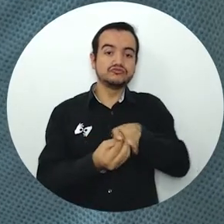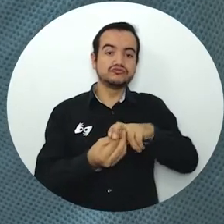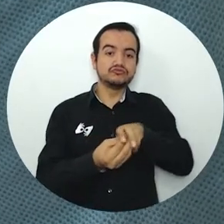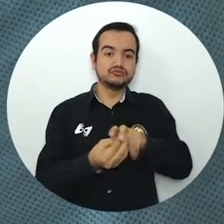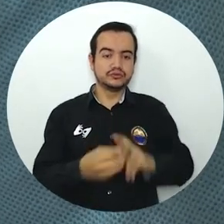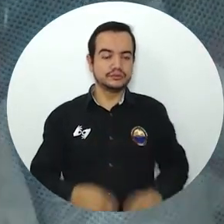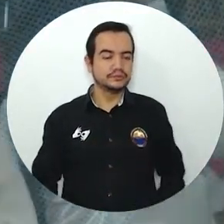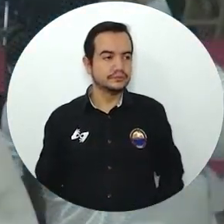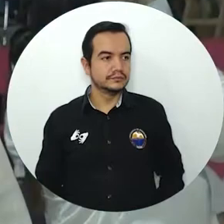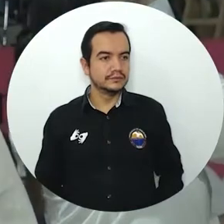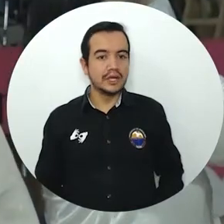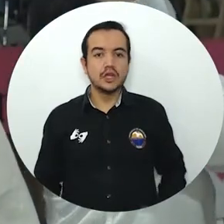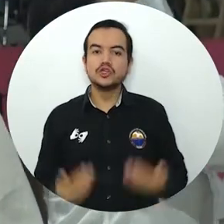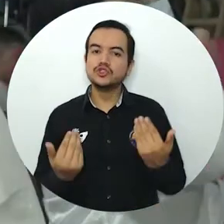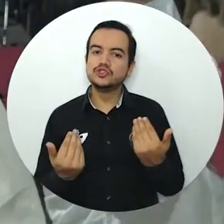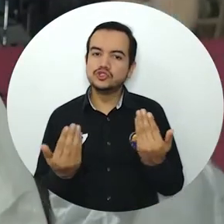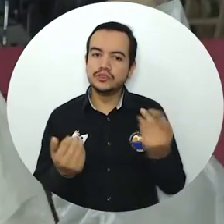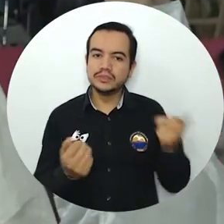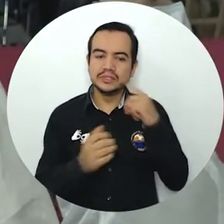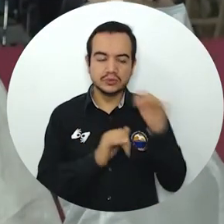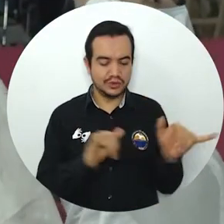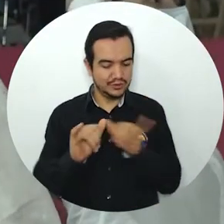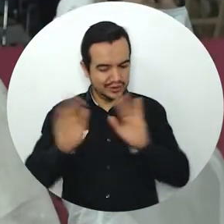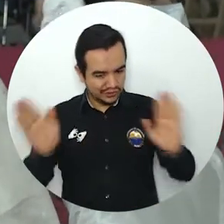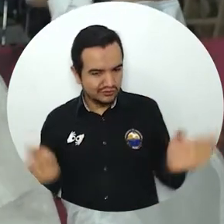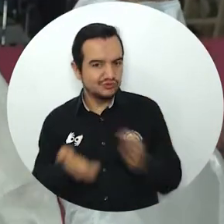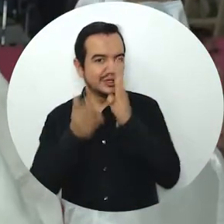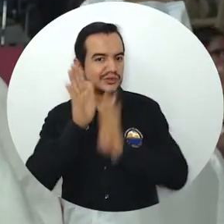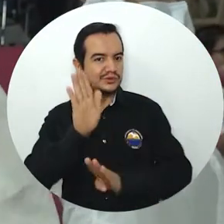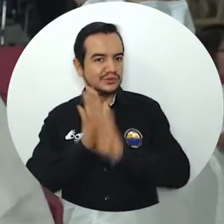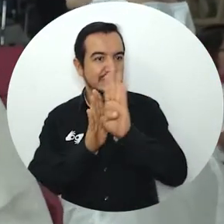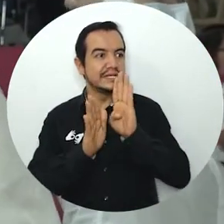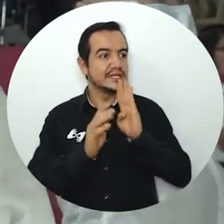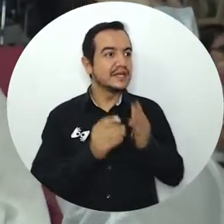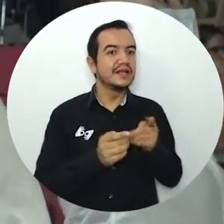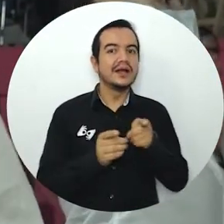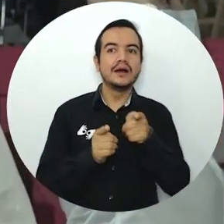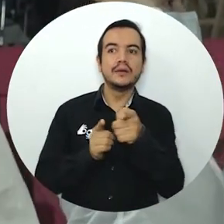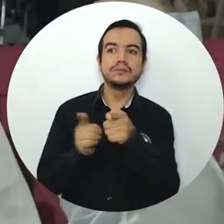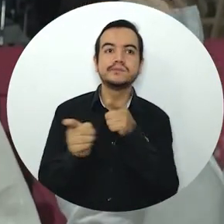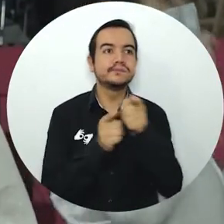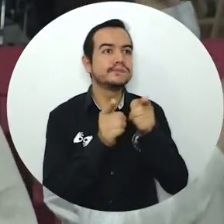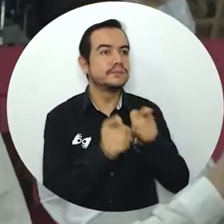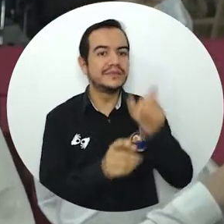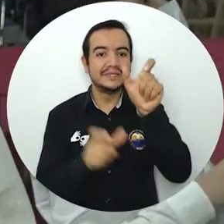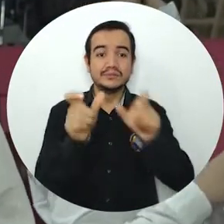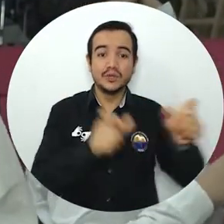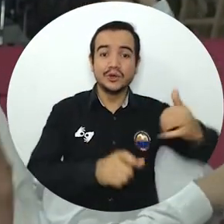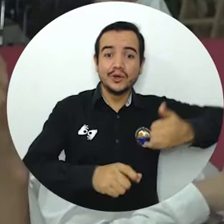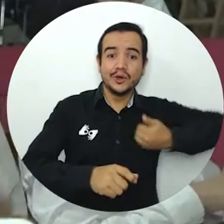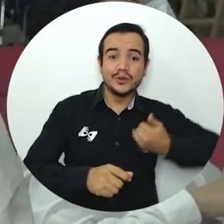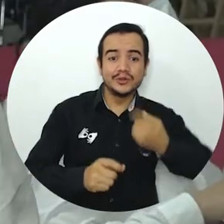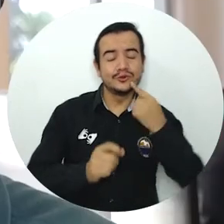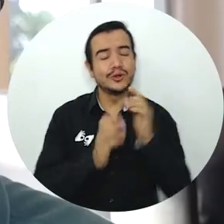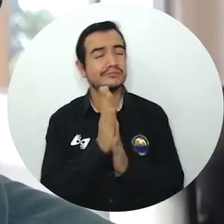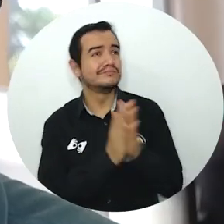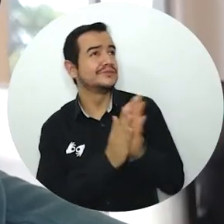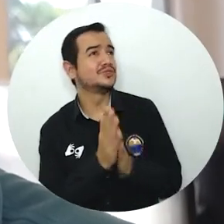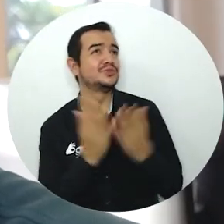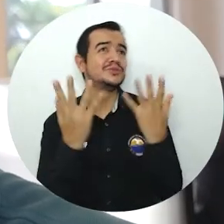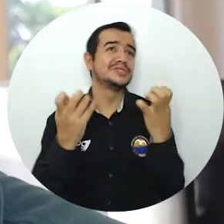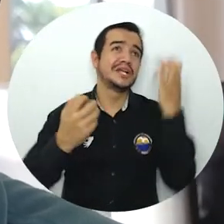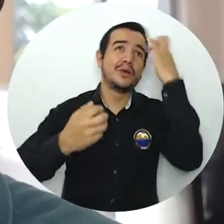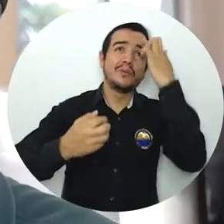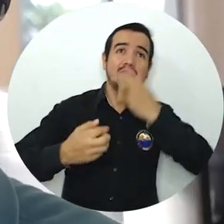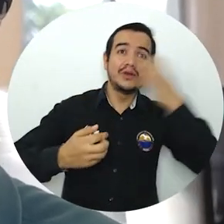progreso y oportunidades para todos aquellos jóvenes que soñaron y que han soñado en ser profesionales, aquí está la oportunidad.